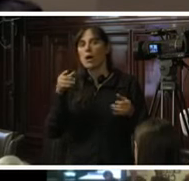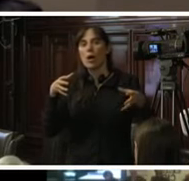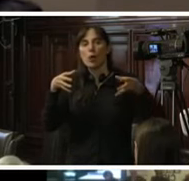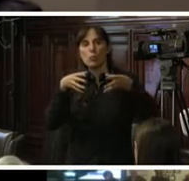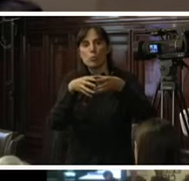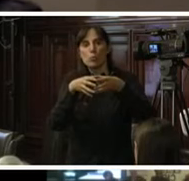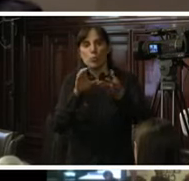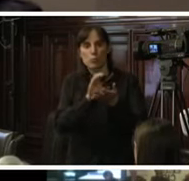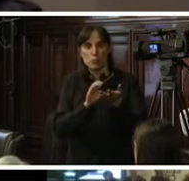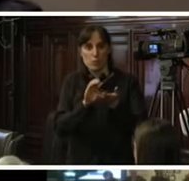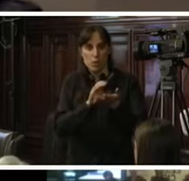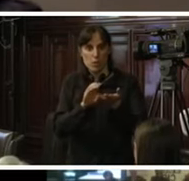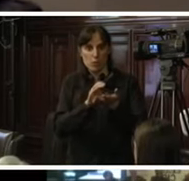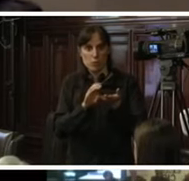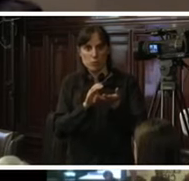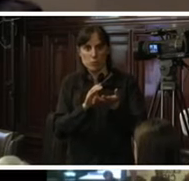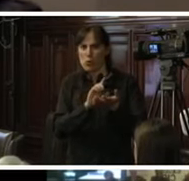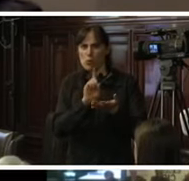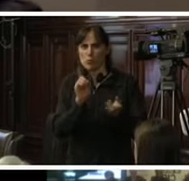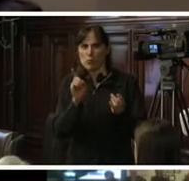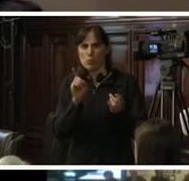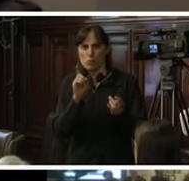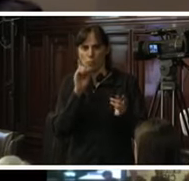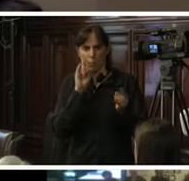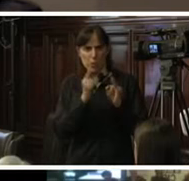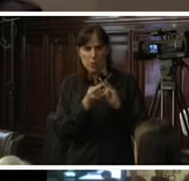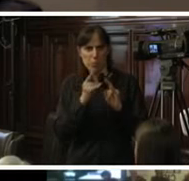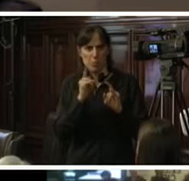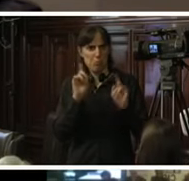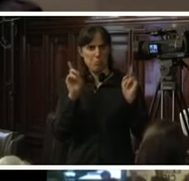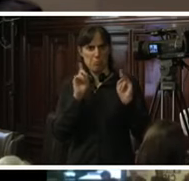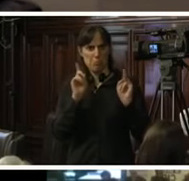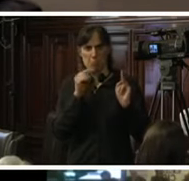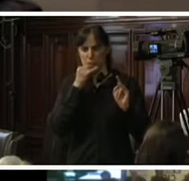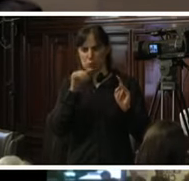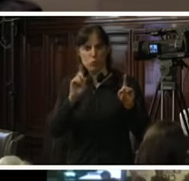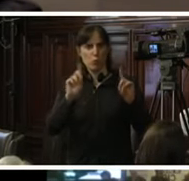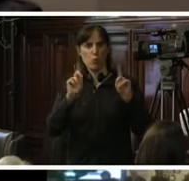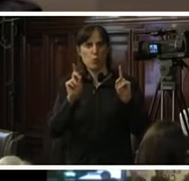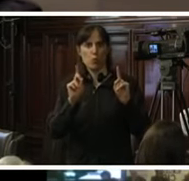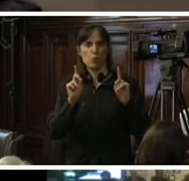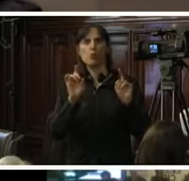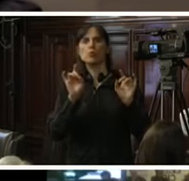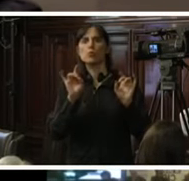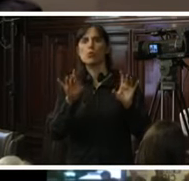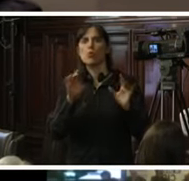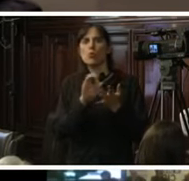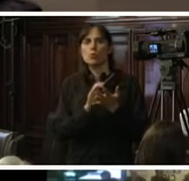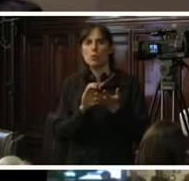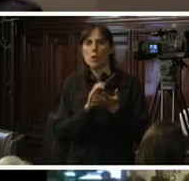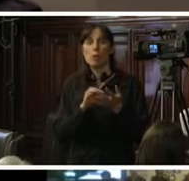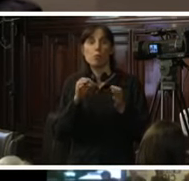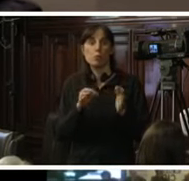de ciudadanos. No proviene de un parlamentario en particular. Y ante ello, de acuerdo al